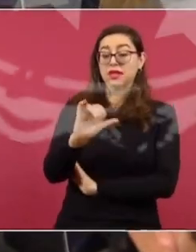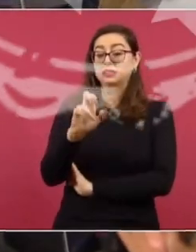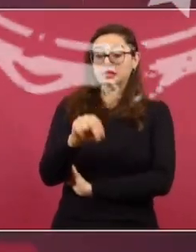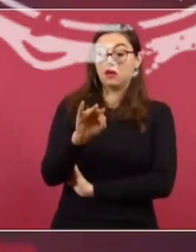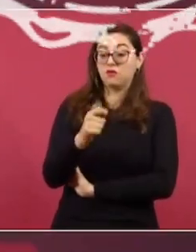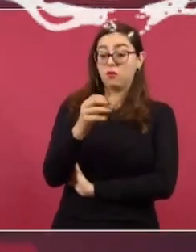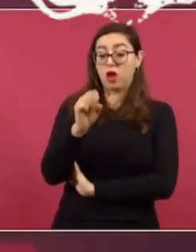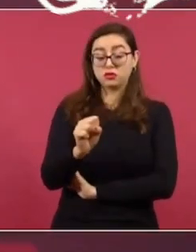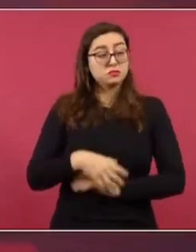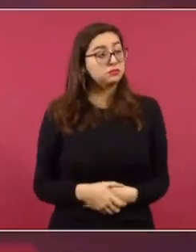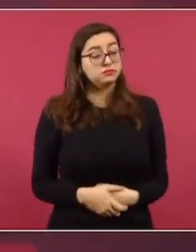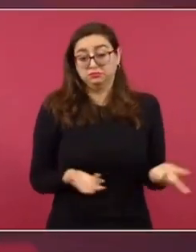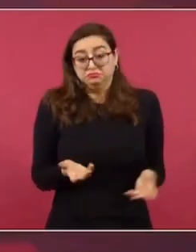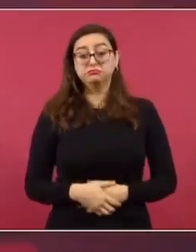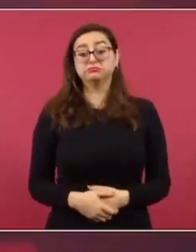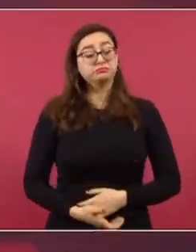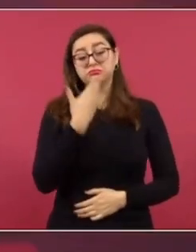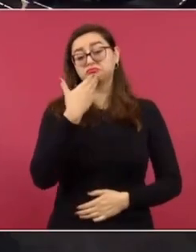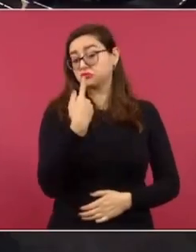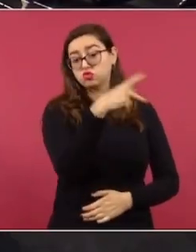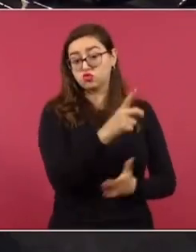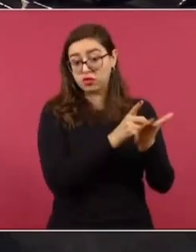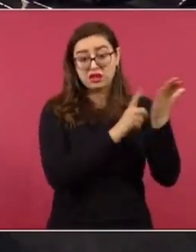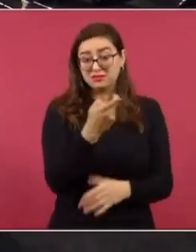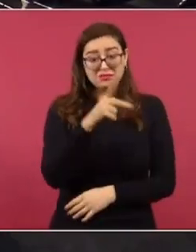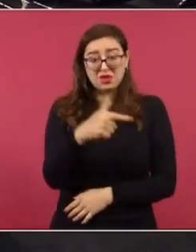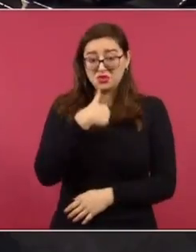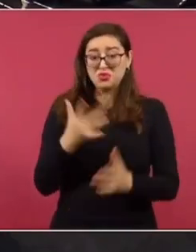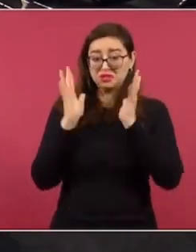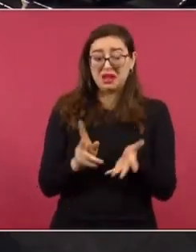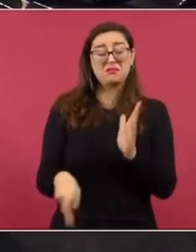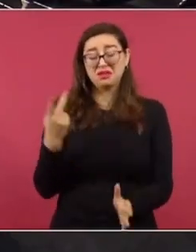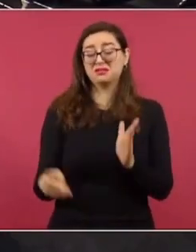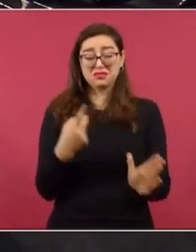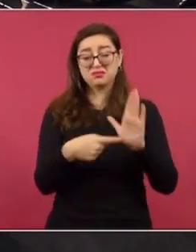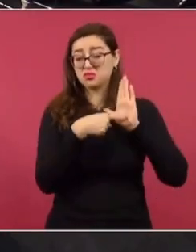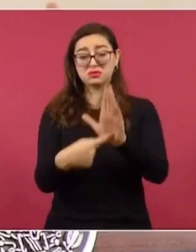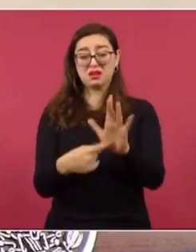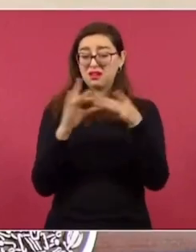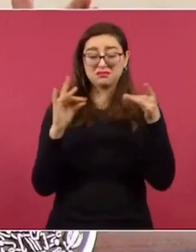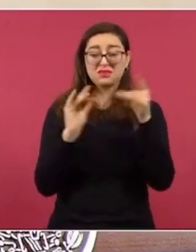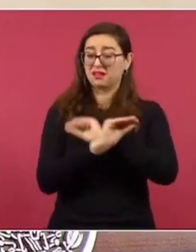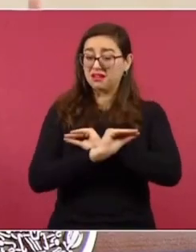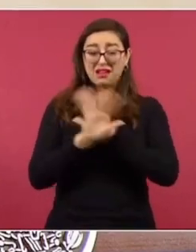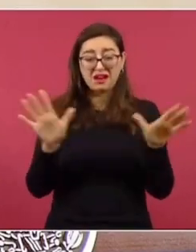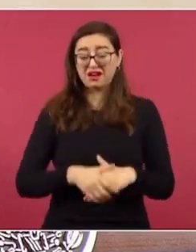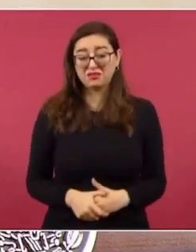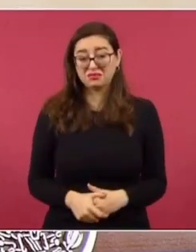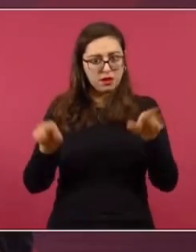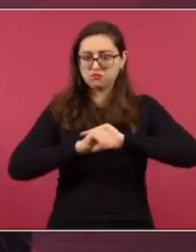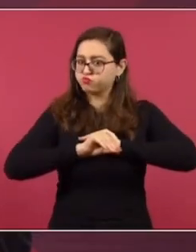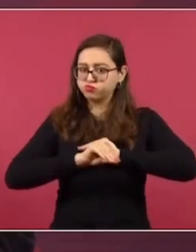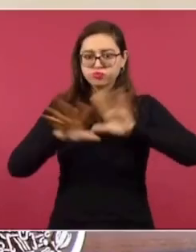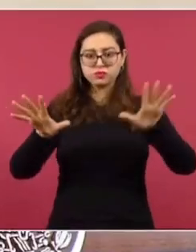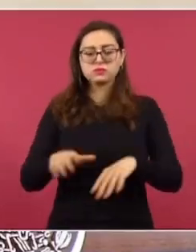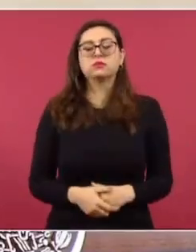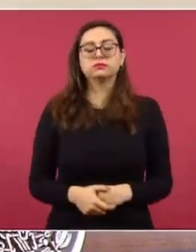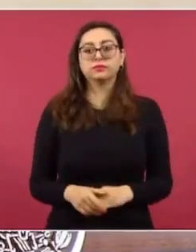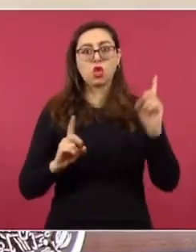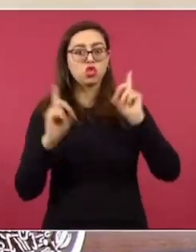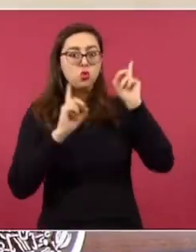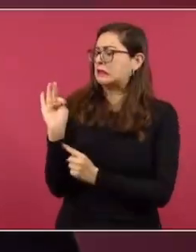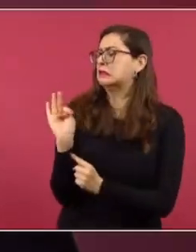Pero ya hemos explicado el por qué fue lo del general Cienfuegos en su momento. Es de dominio público, porque